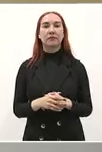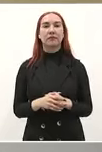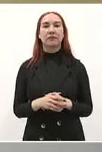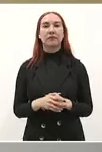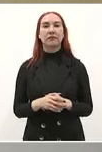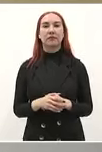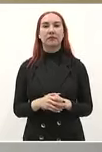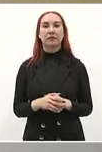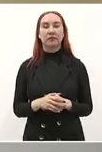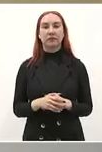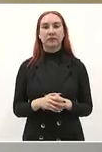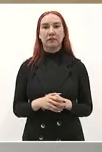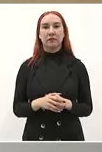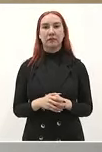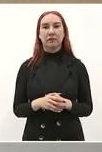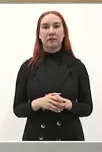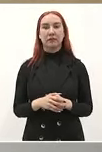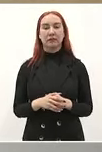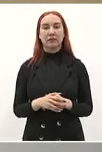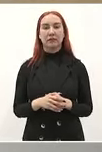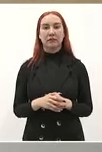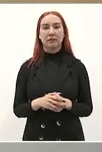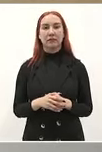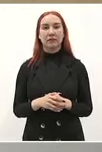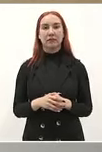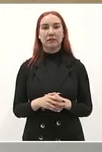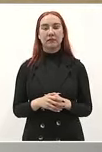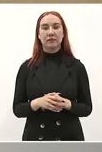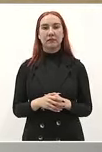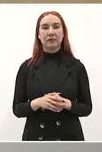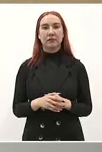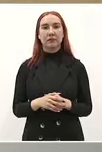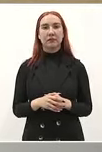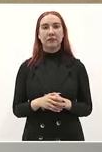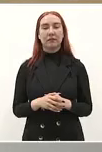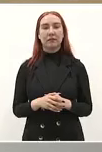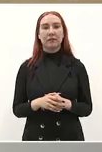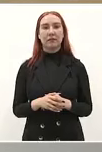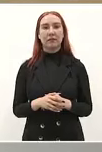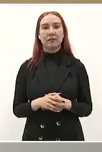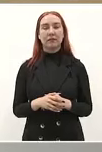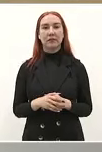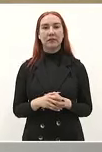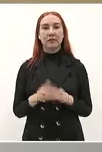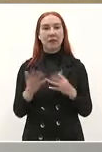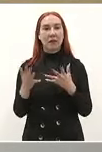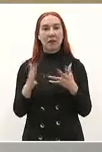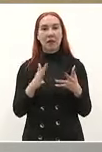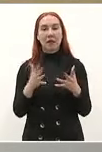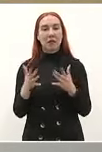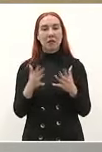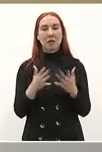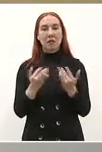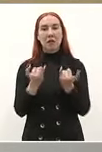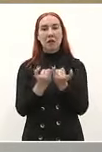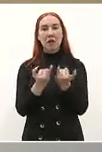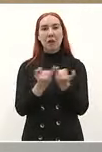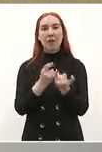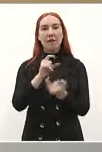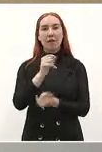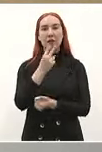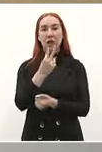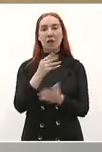lo mismo que reciben en promedio los 22 millones de